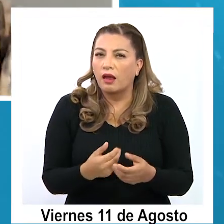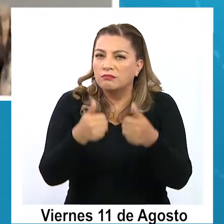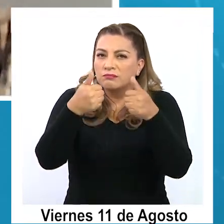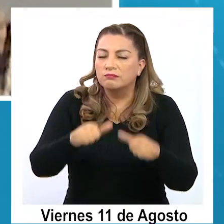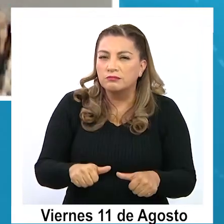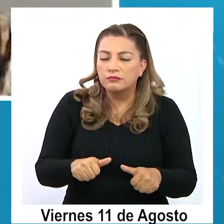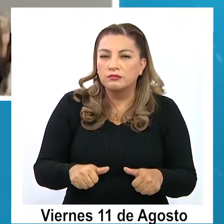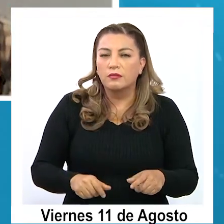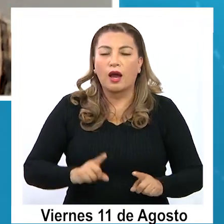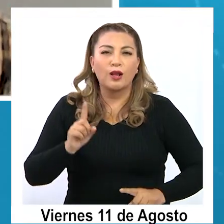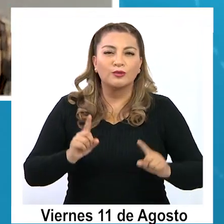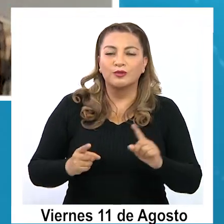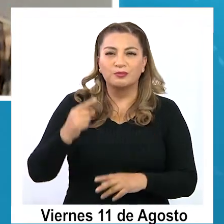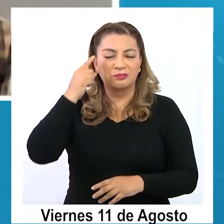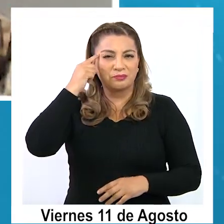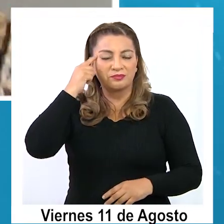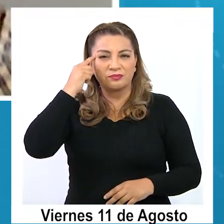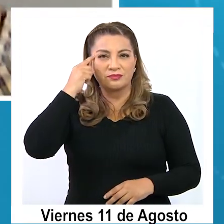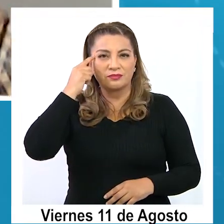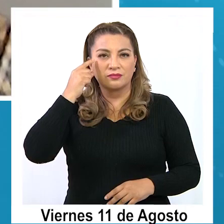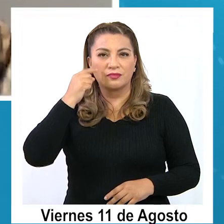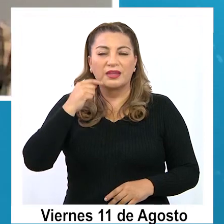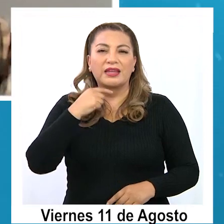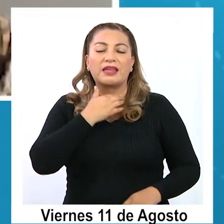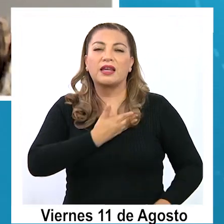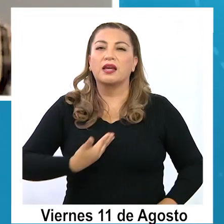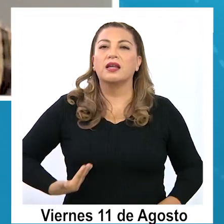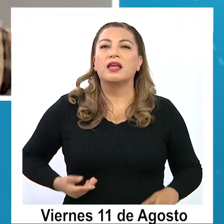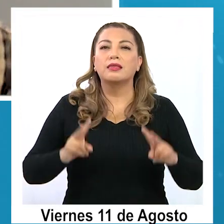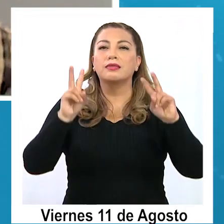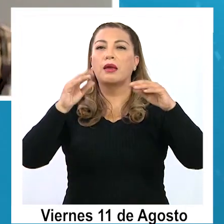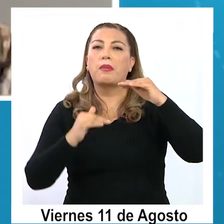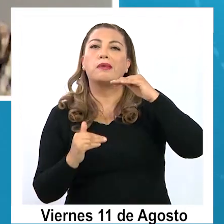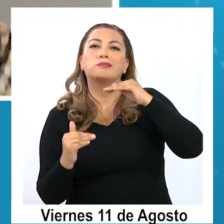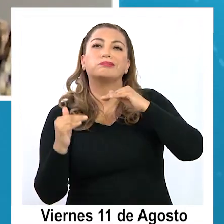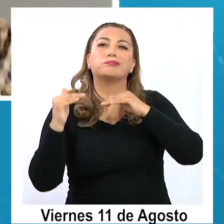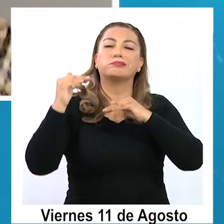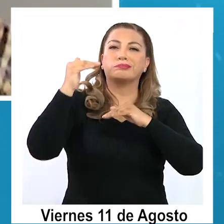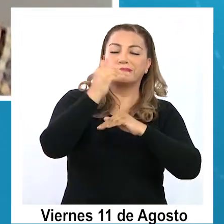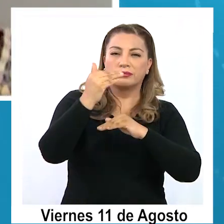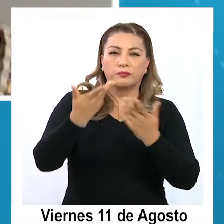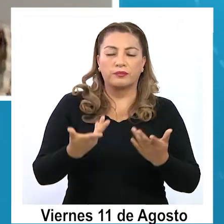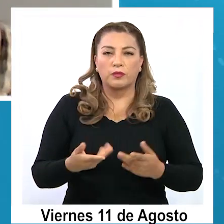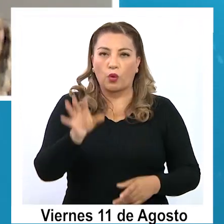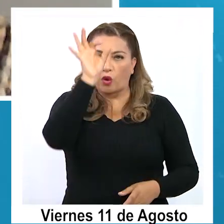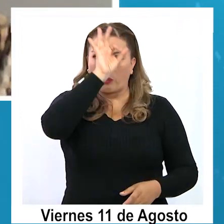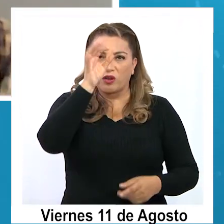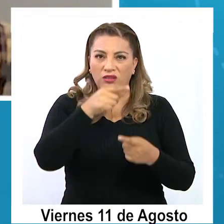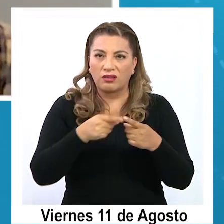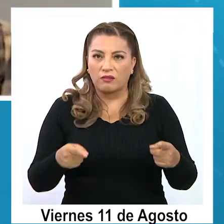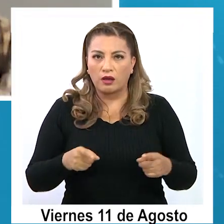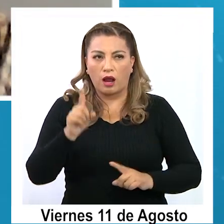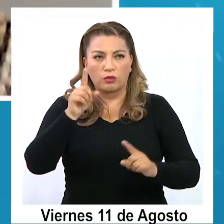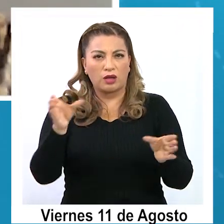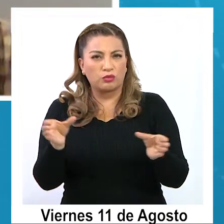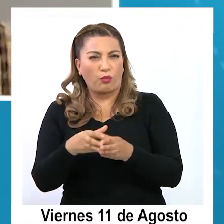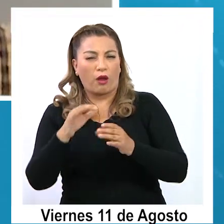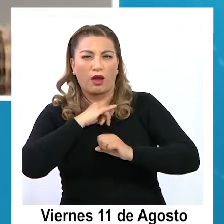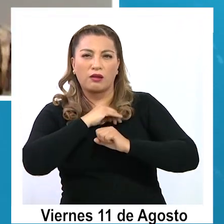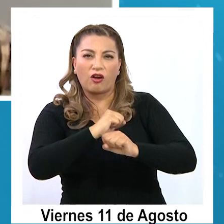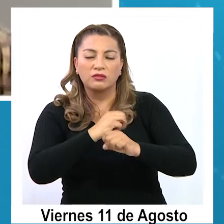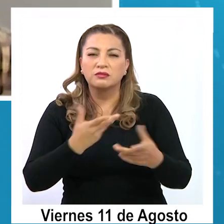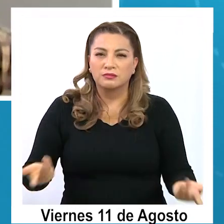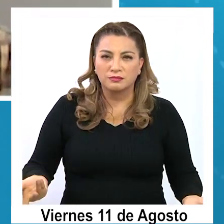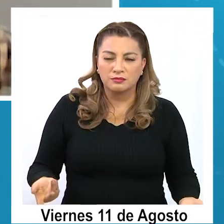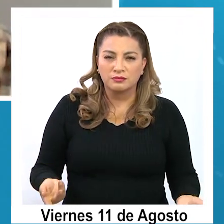trata de salir, ¿cierto? Trata de posicionar ciertos temas, de generar un relato distinto, pero hay una oposición, hay un